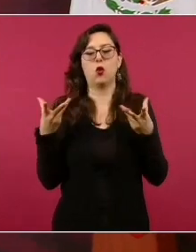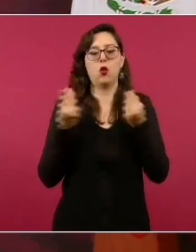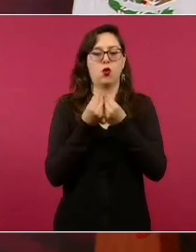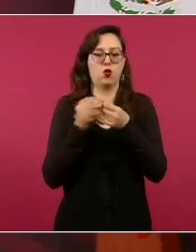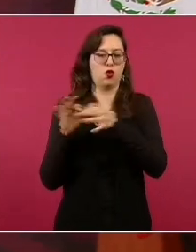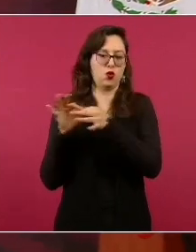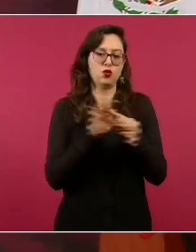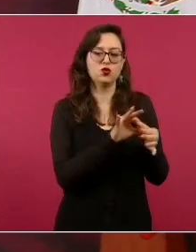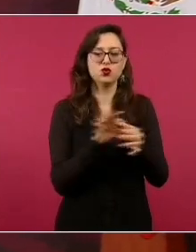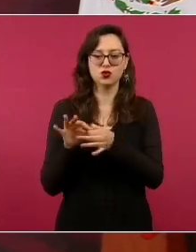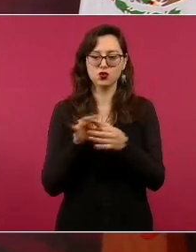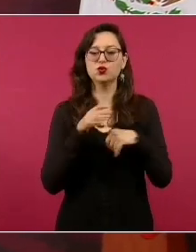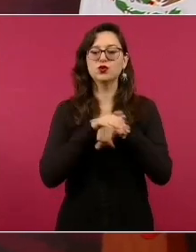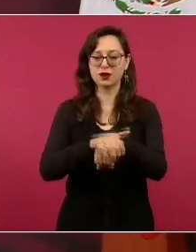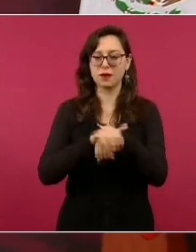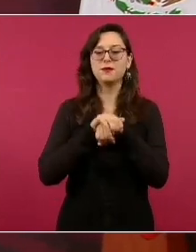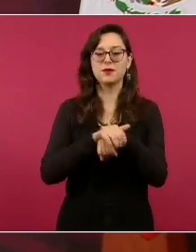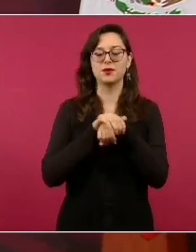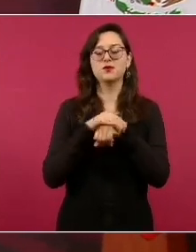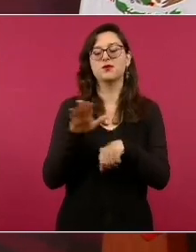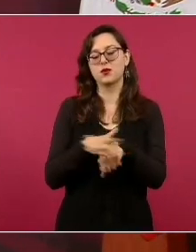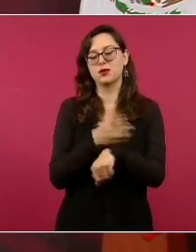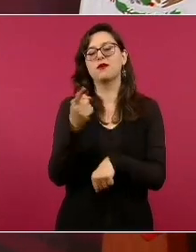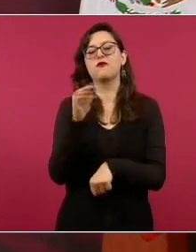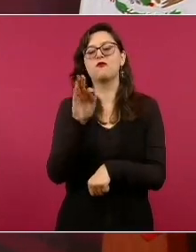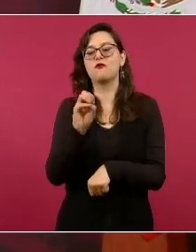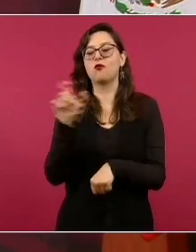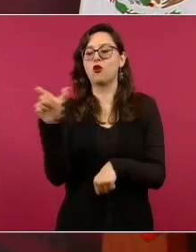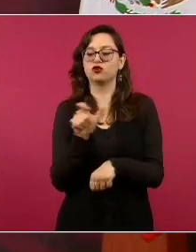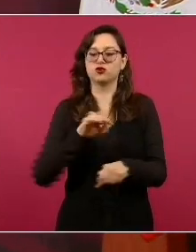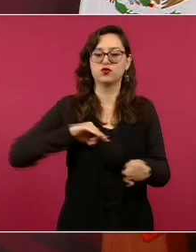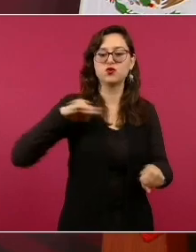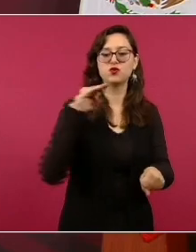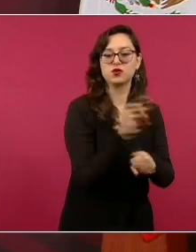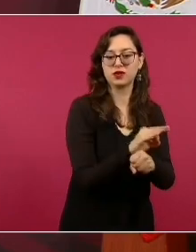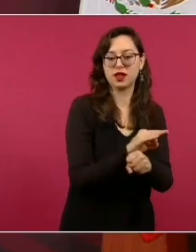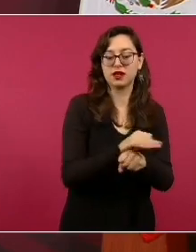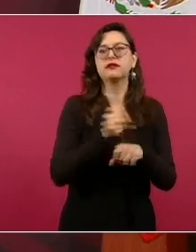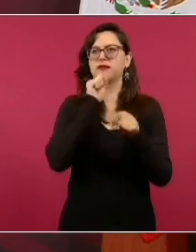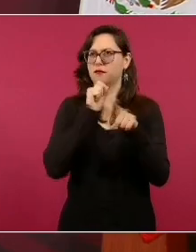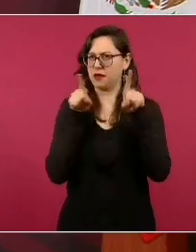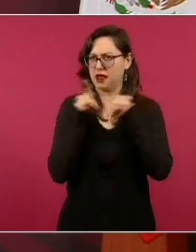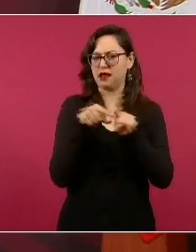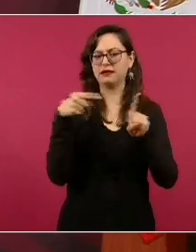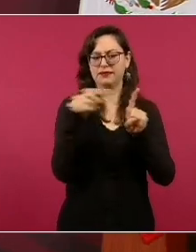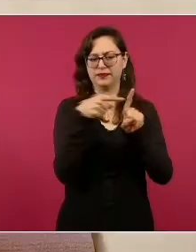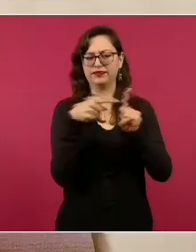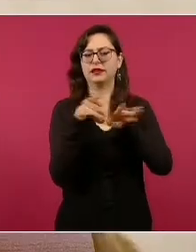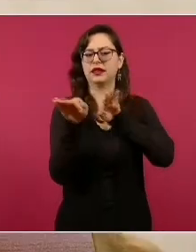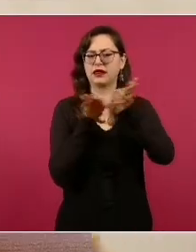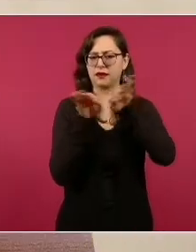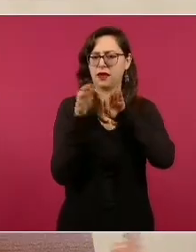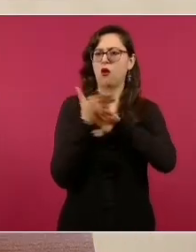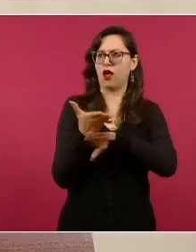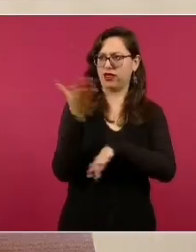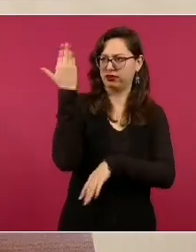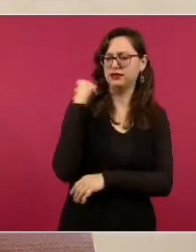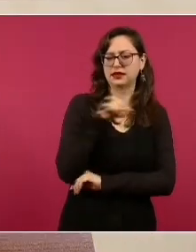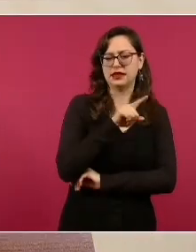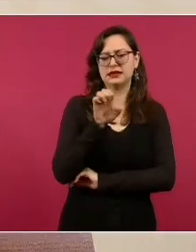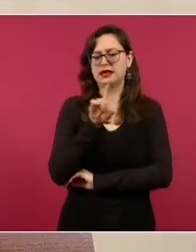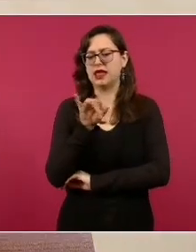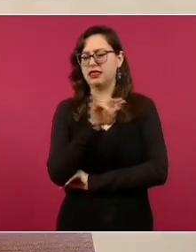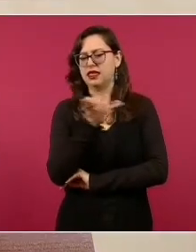era secretario de Gobernación, de Zedillo, cuando el Fodaproa,